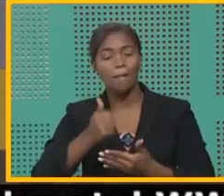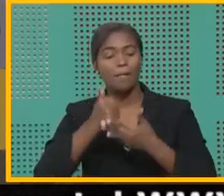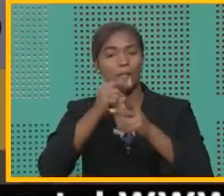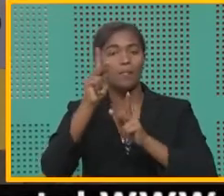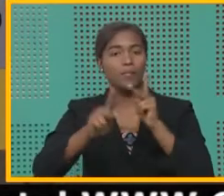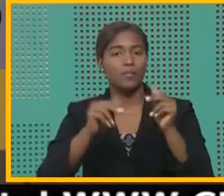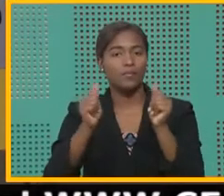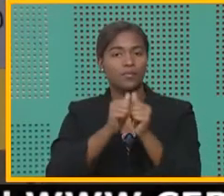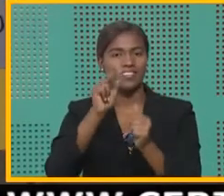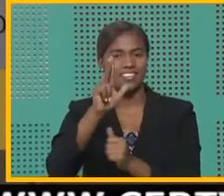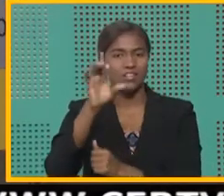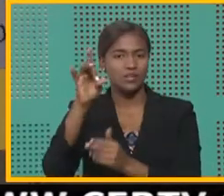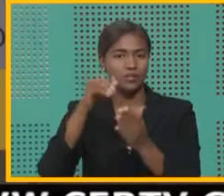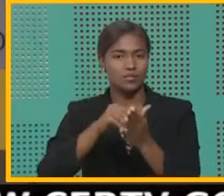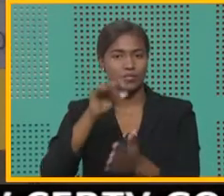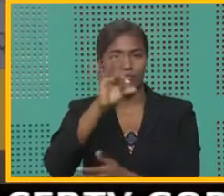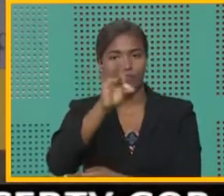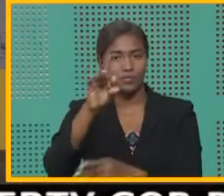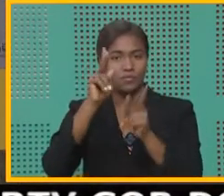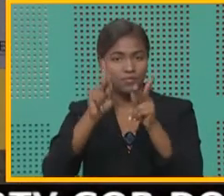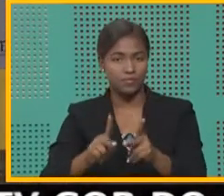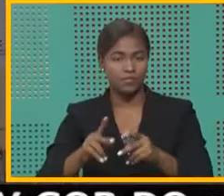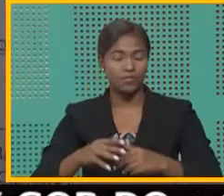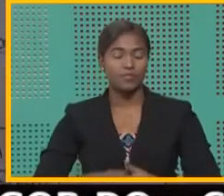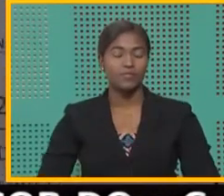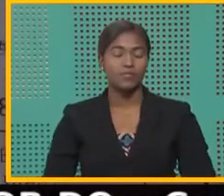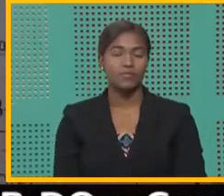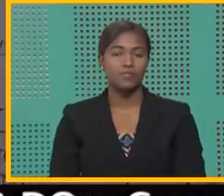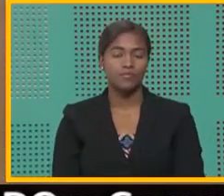de 38.800 habitantes.